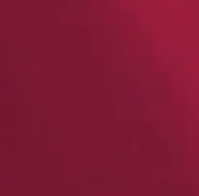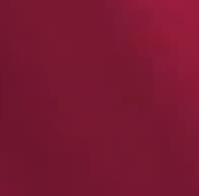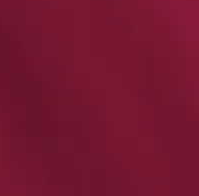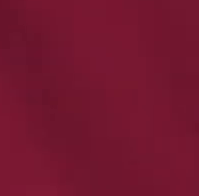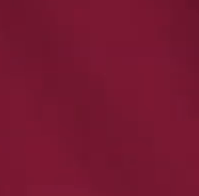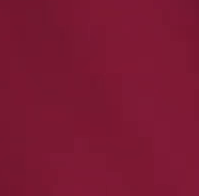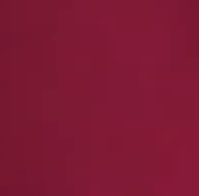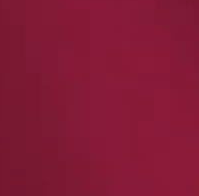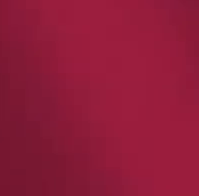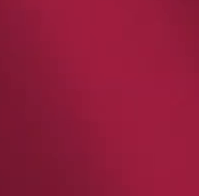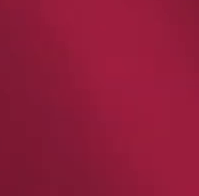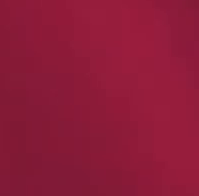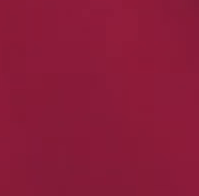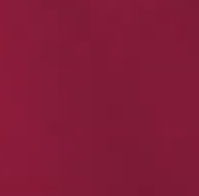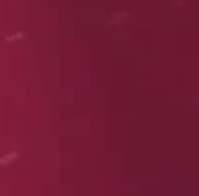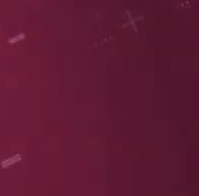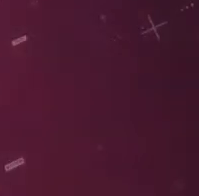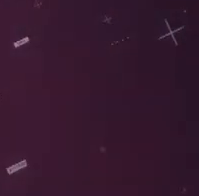Gobierno de México